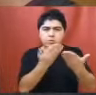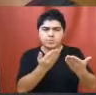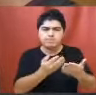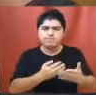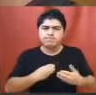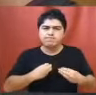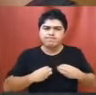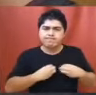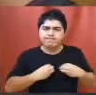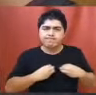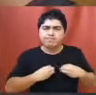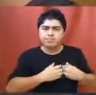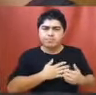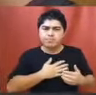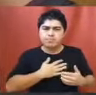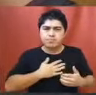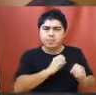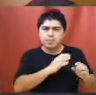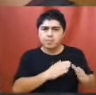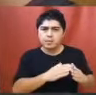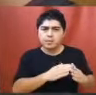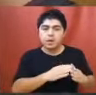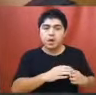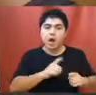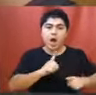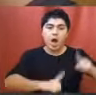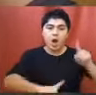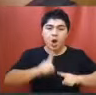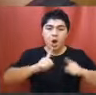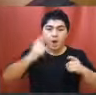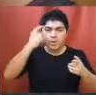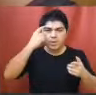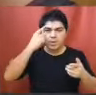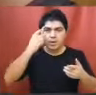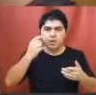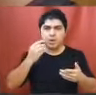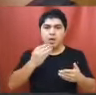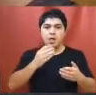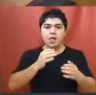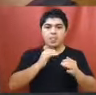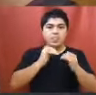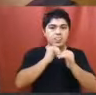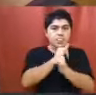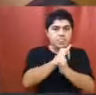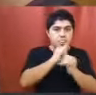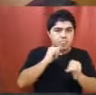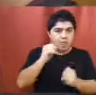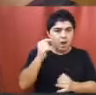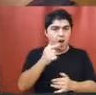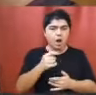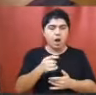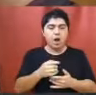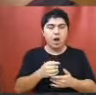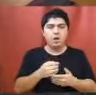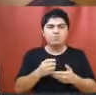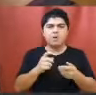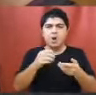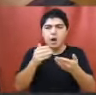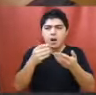veces algunas personas pueden creer que una declaración de este tipo a muchos no les va a cambiar la realidad